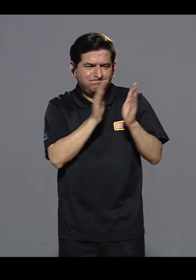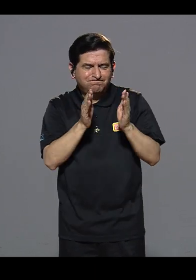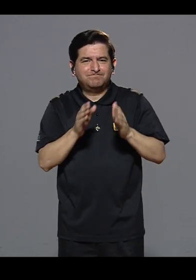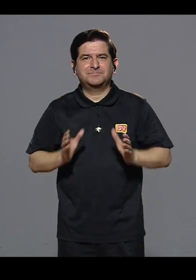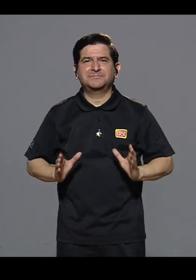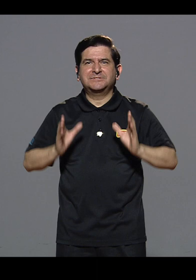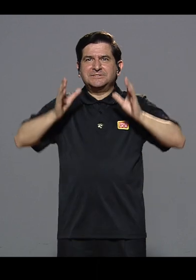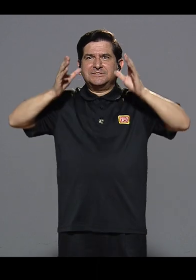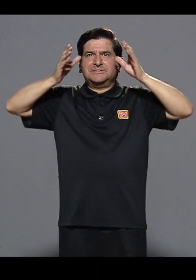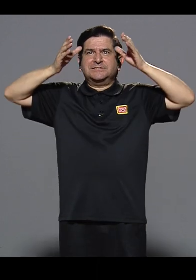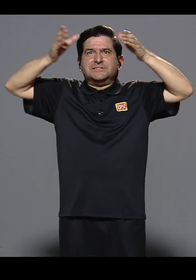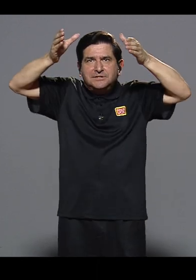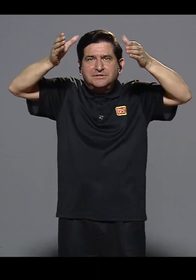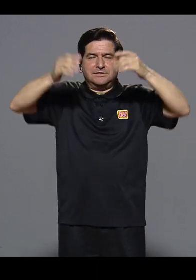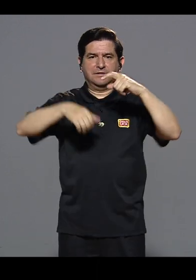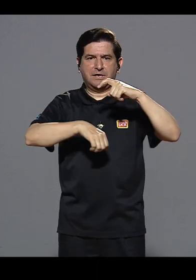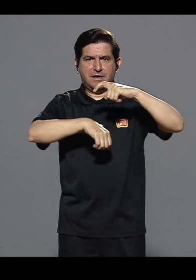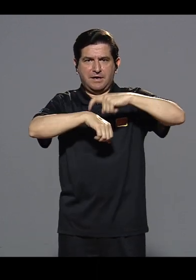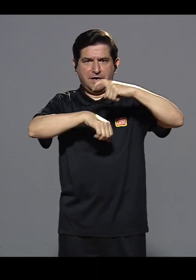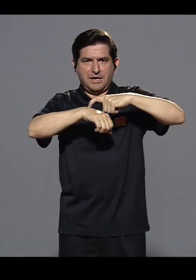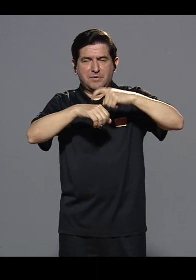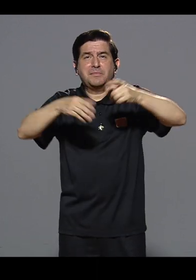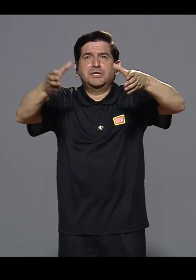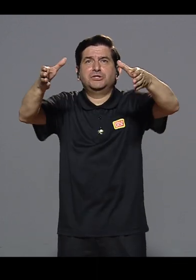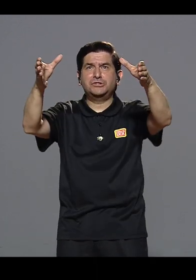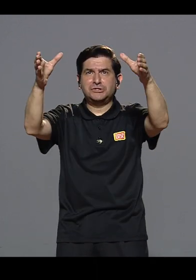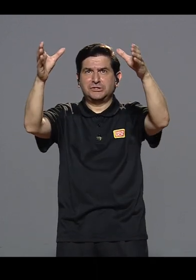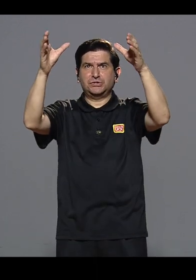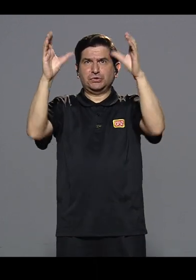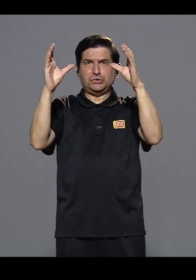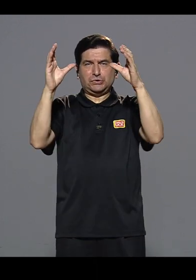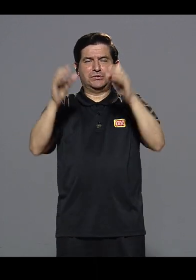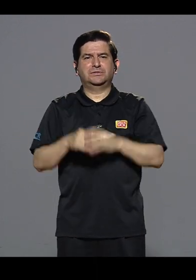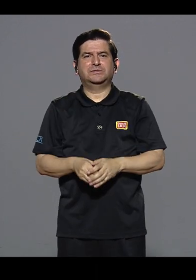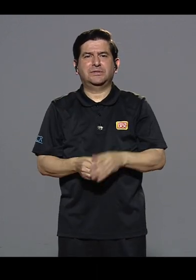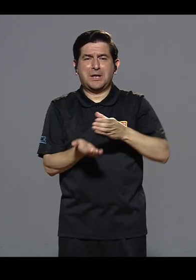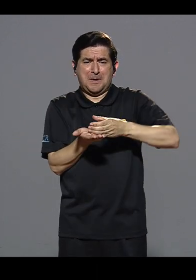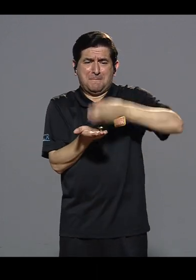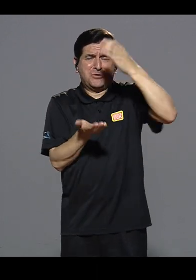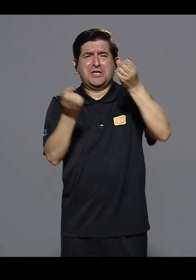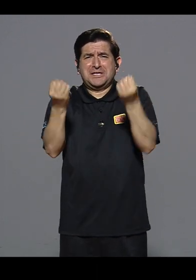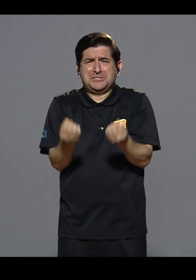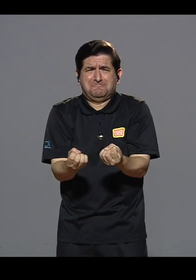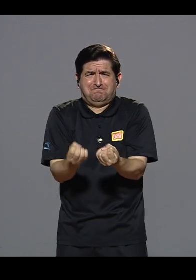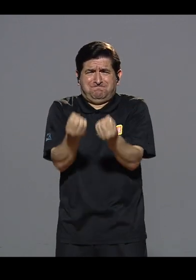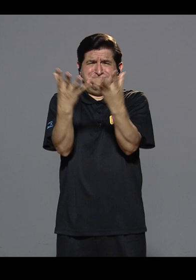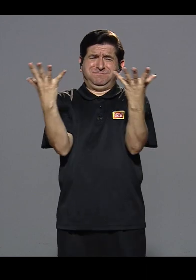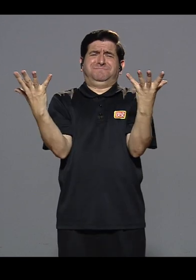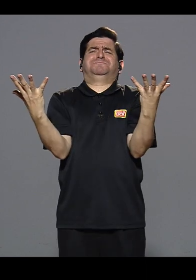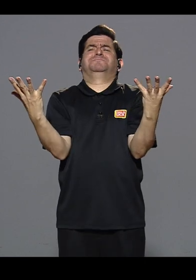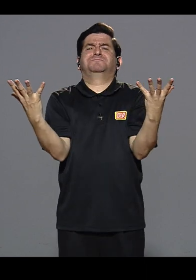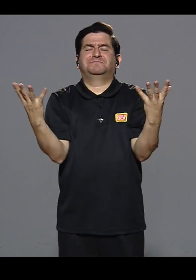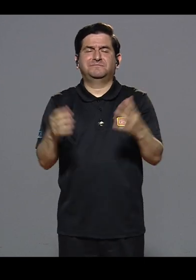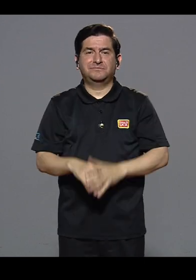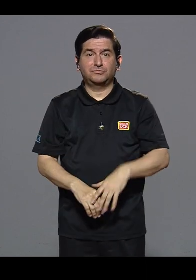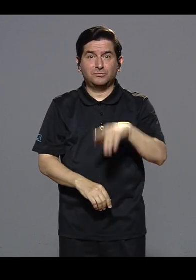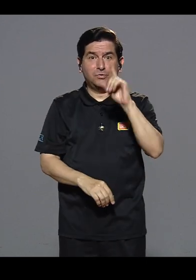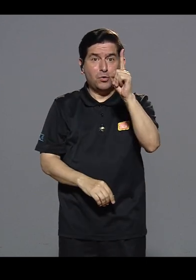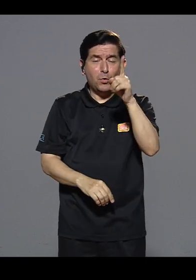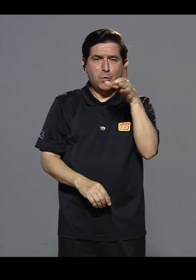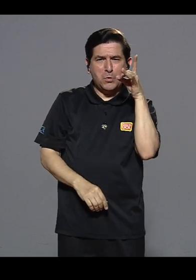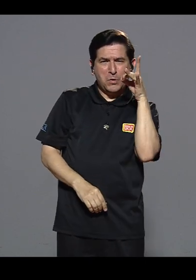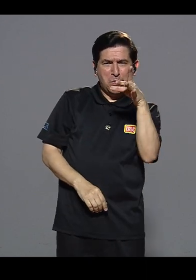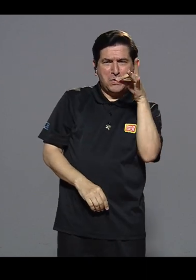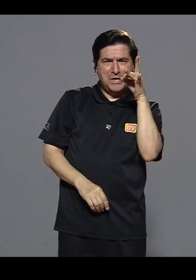como a acomodar una caja y cuando él les bajó la caja, las botellas se